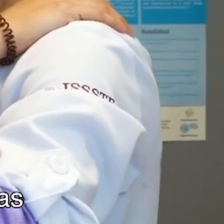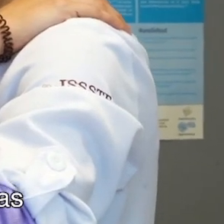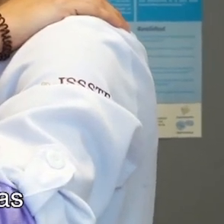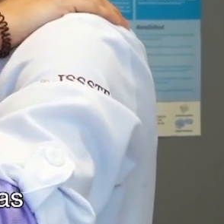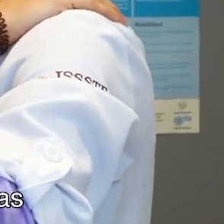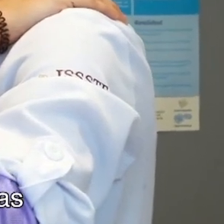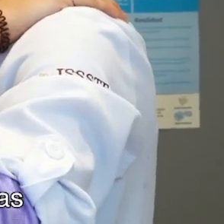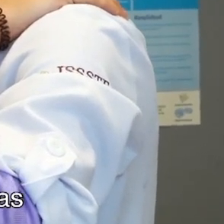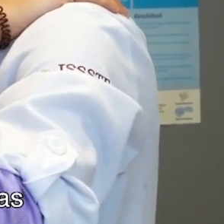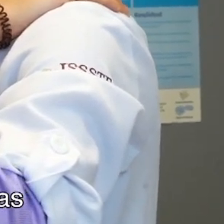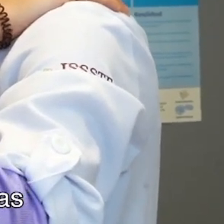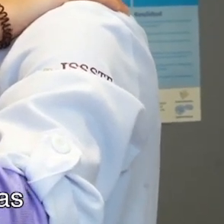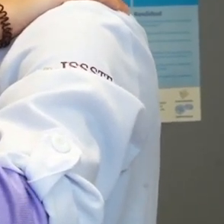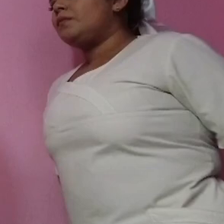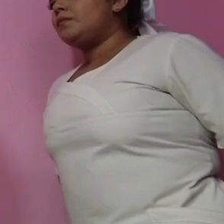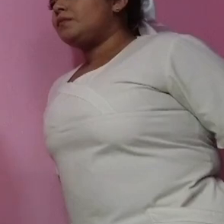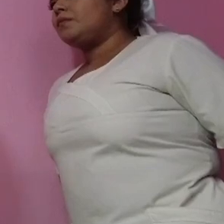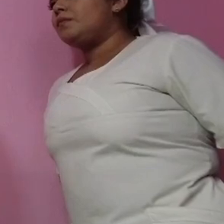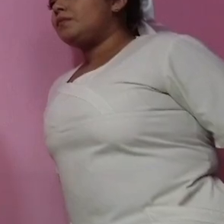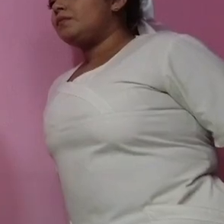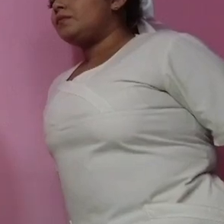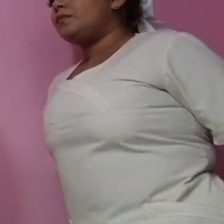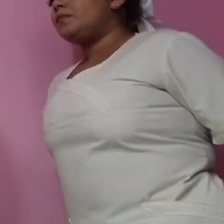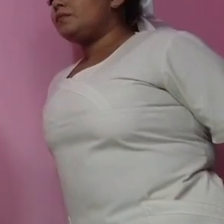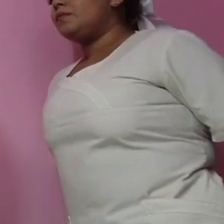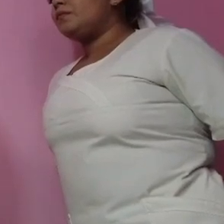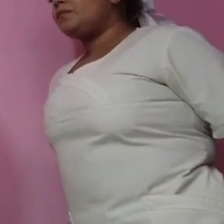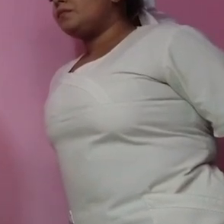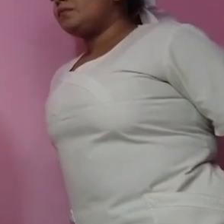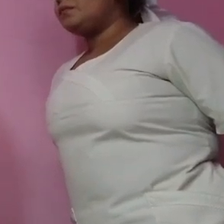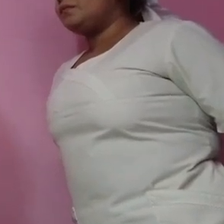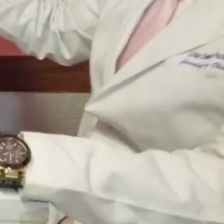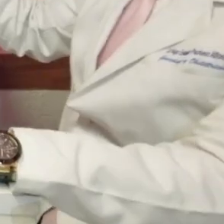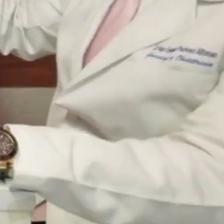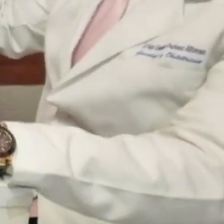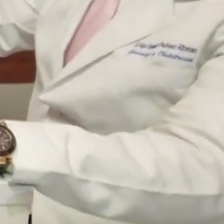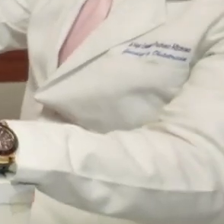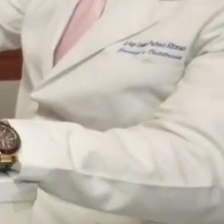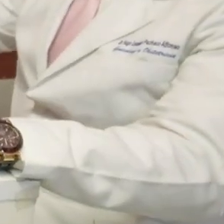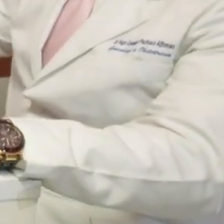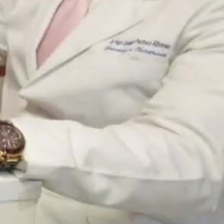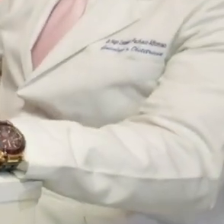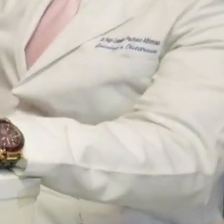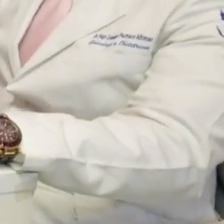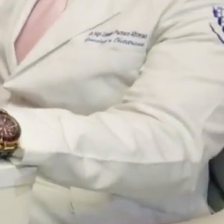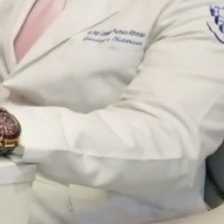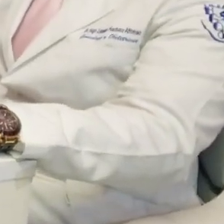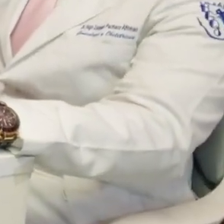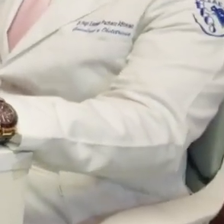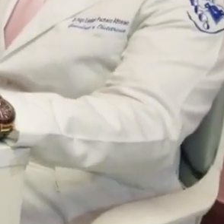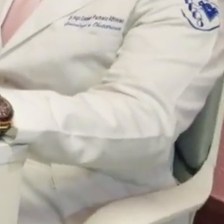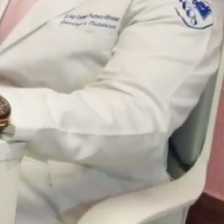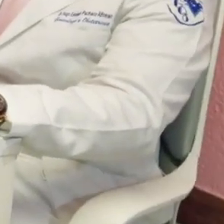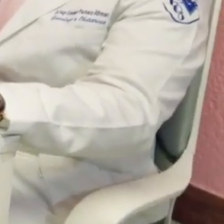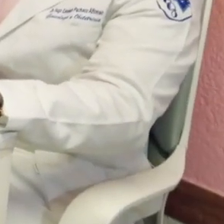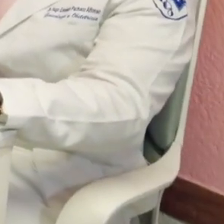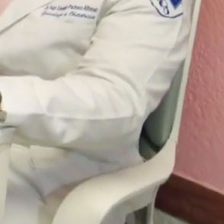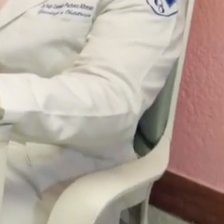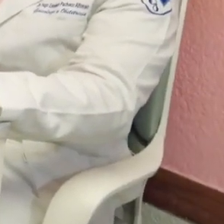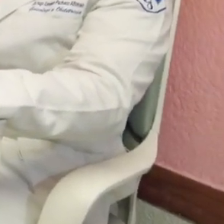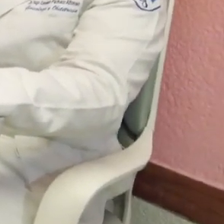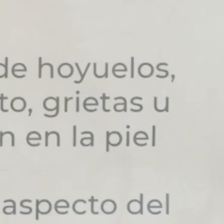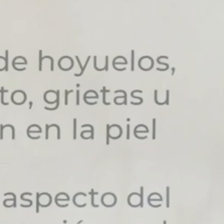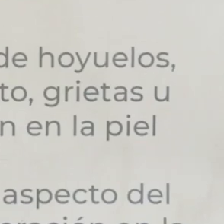regularmente a tus revisiones médicas y después de los 40 años de edad, hazte una mastografía al menos cada dos años.